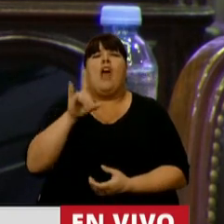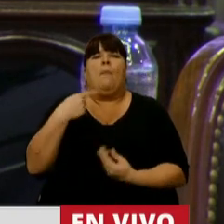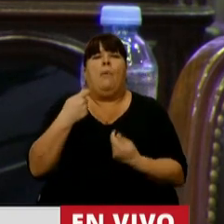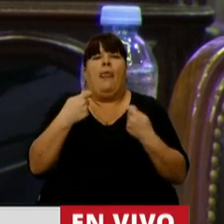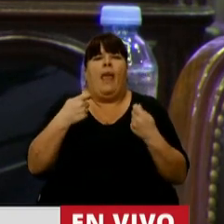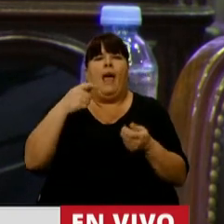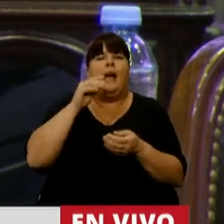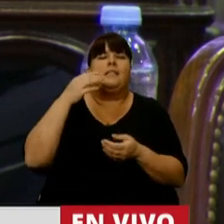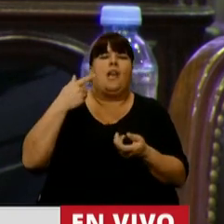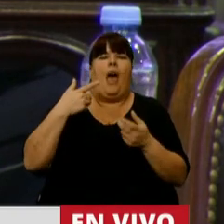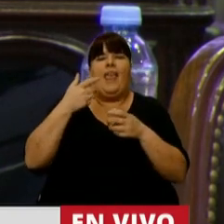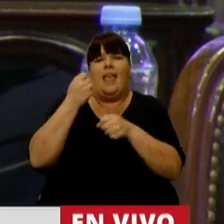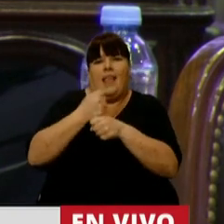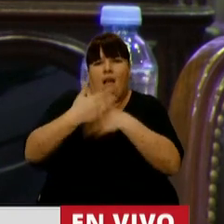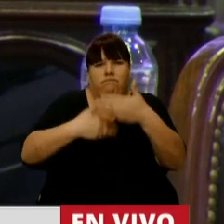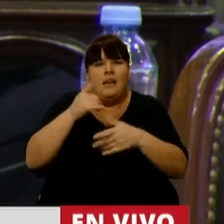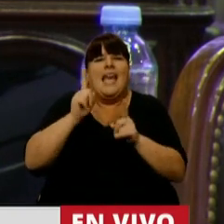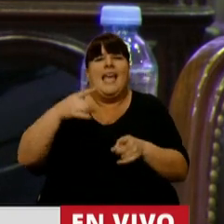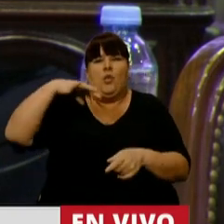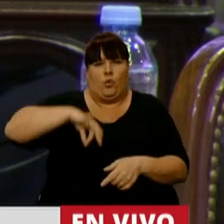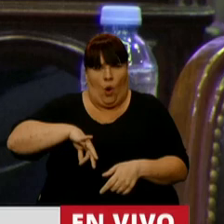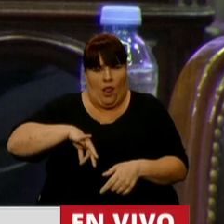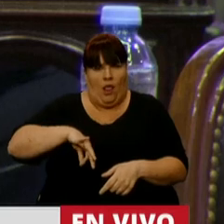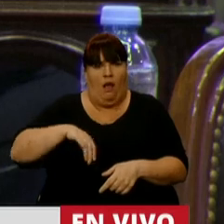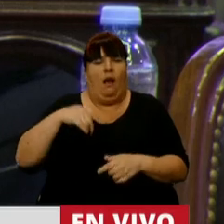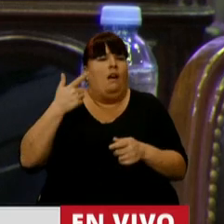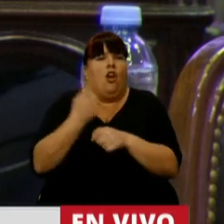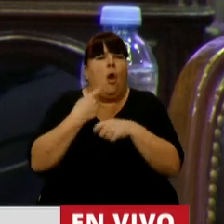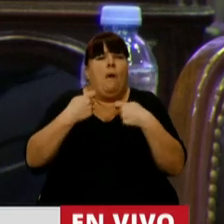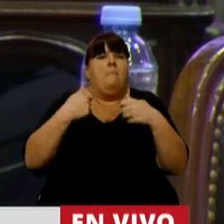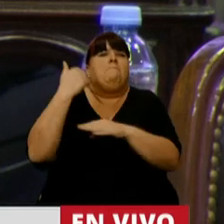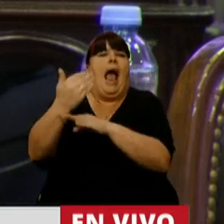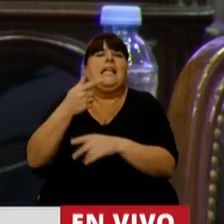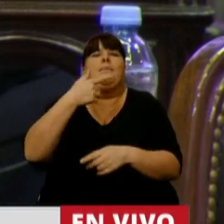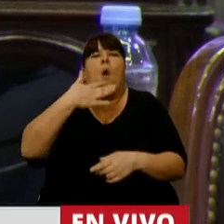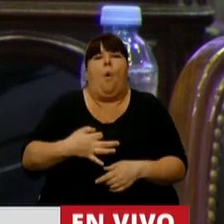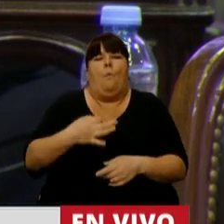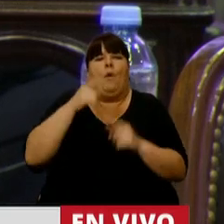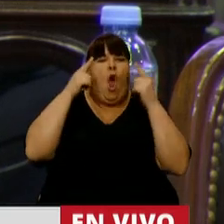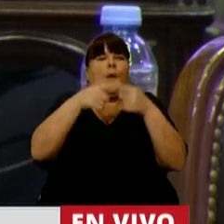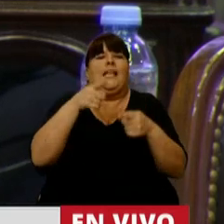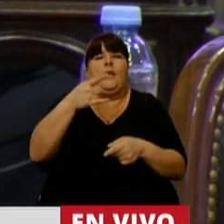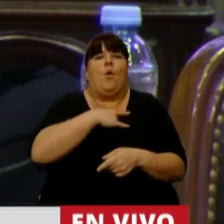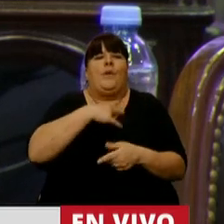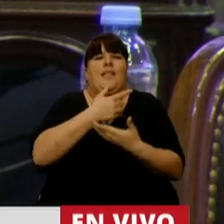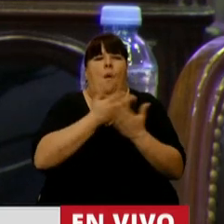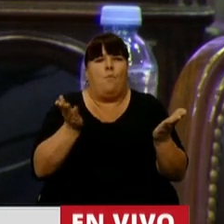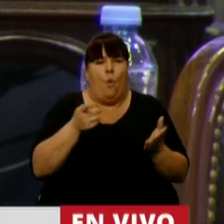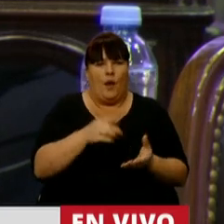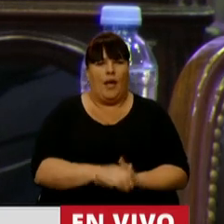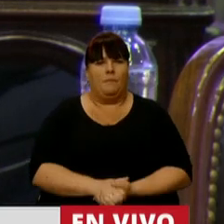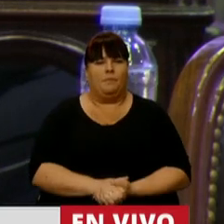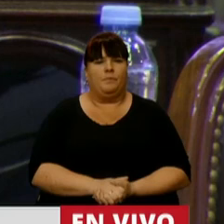cubrir los salarios y los gastos de funcionamiento, y resentirá su capacidad para cumplir con la misión de las universidades públicas.